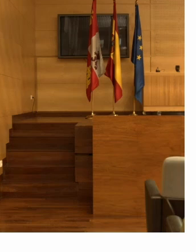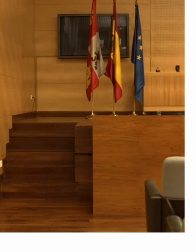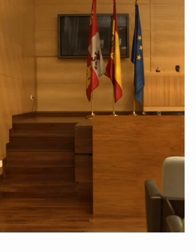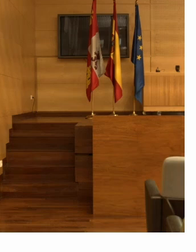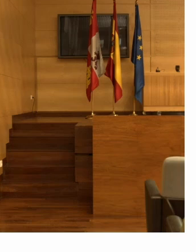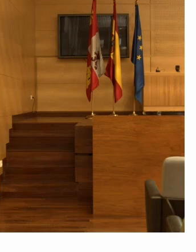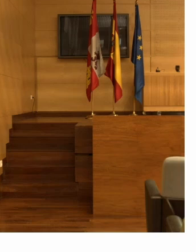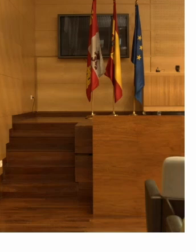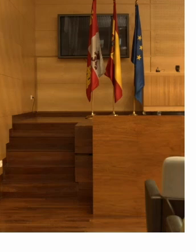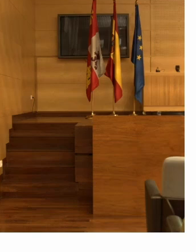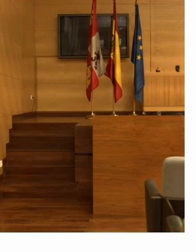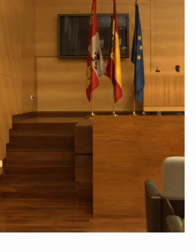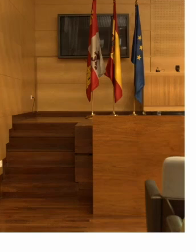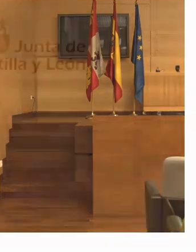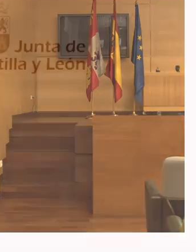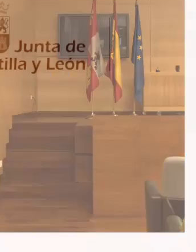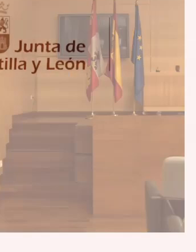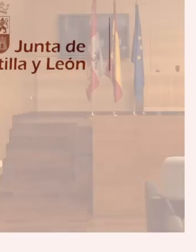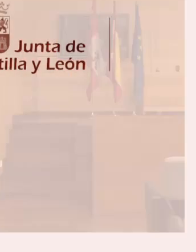todos nuevamente.